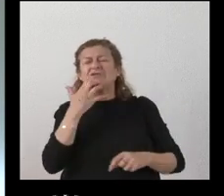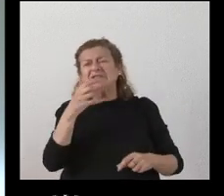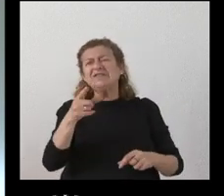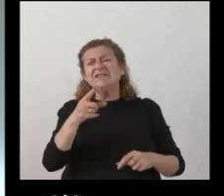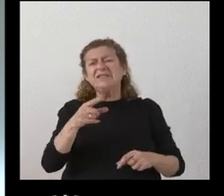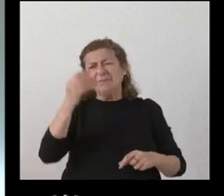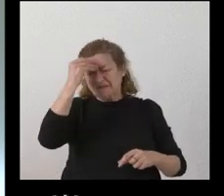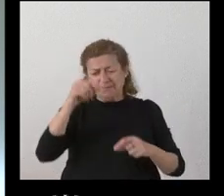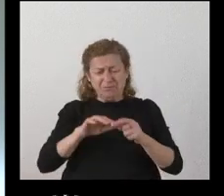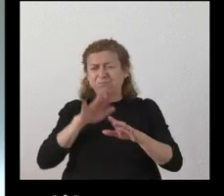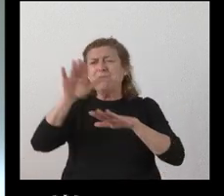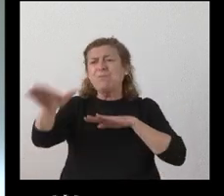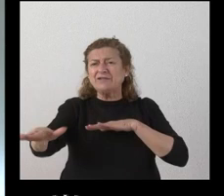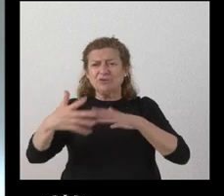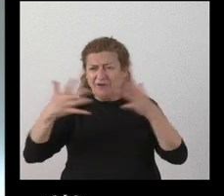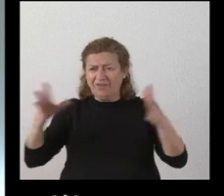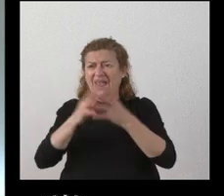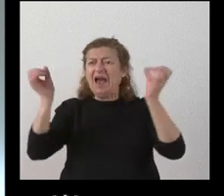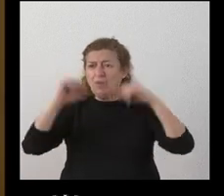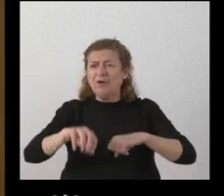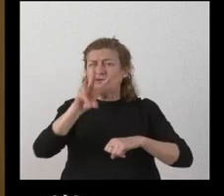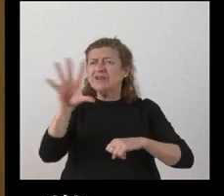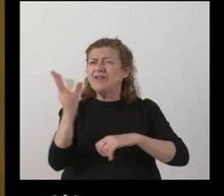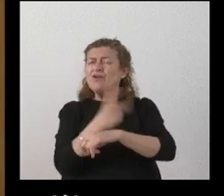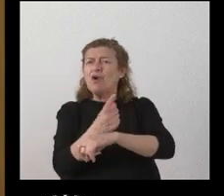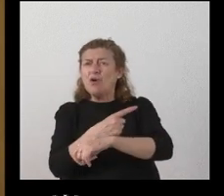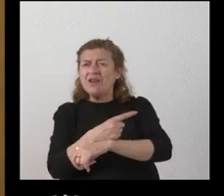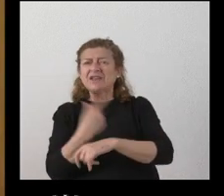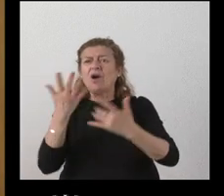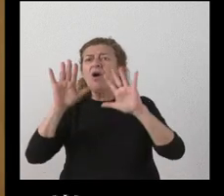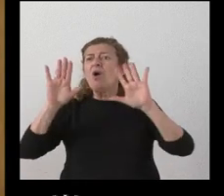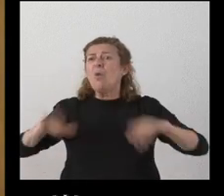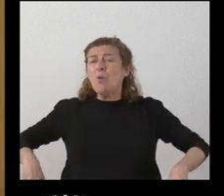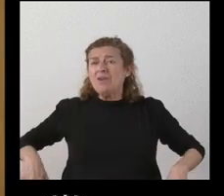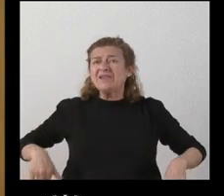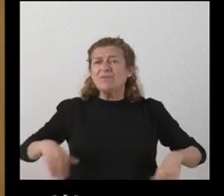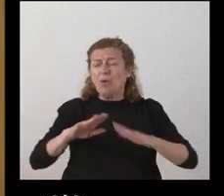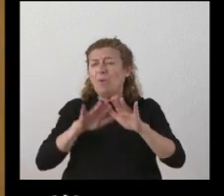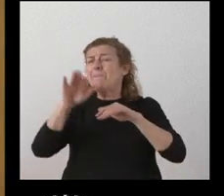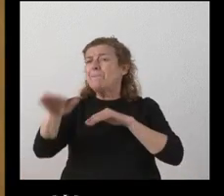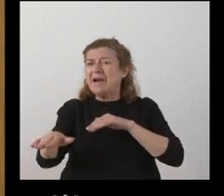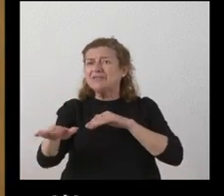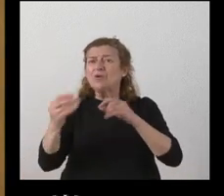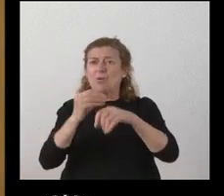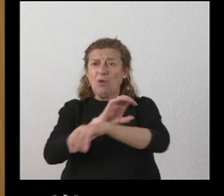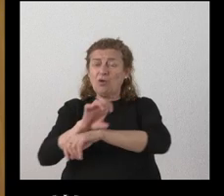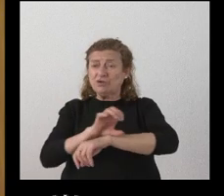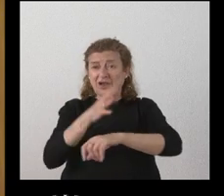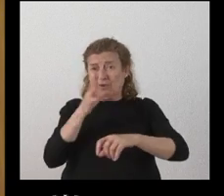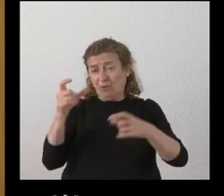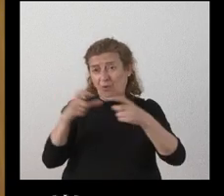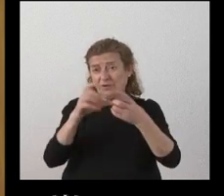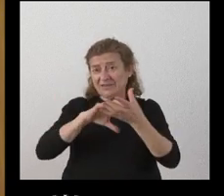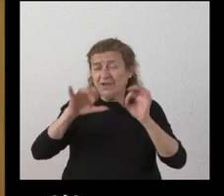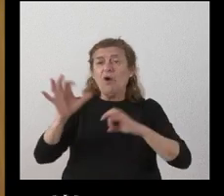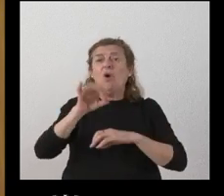gran paso del acuerdo de las 35 horas va a ser el último de sus pasos como consejero de la junta o si tiene